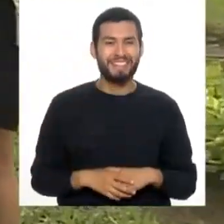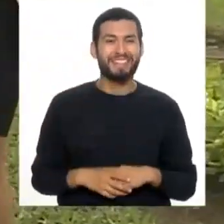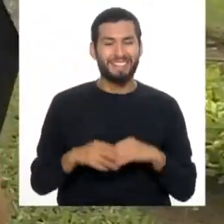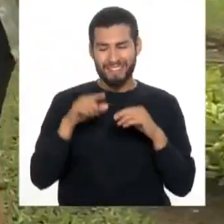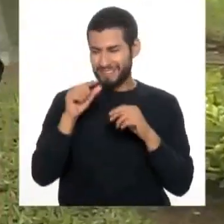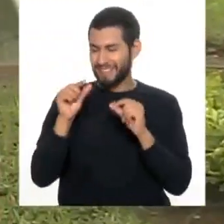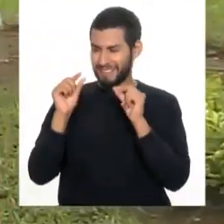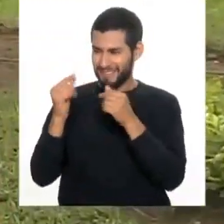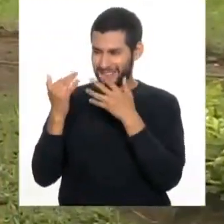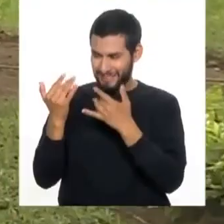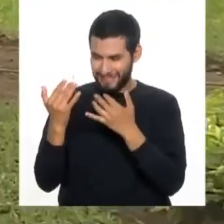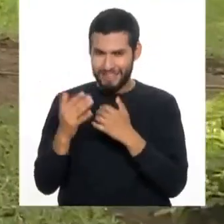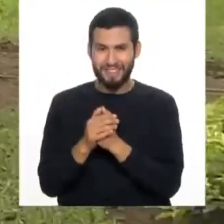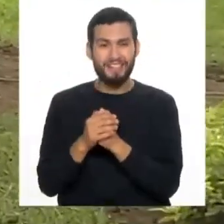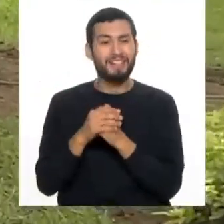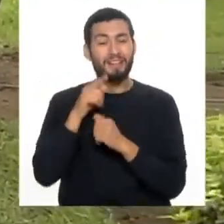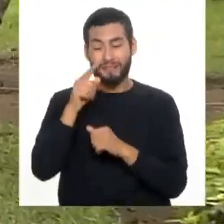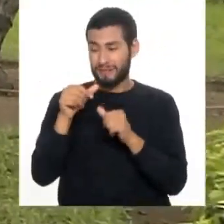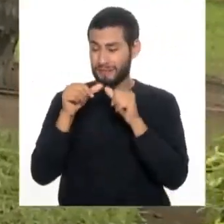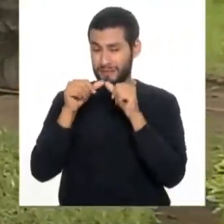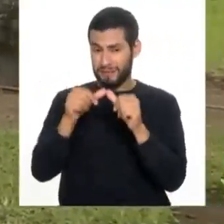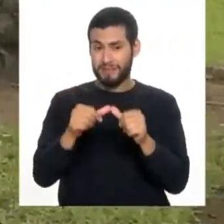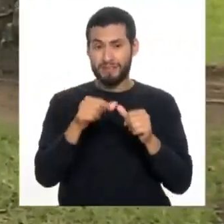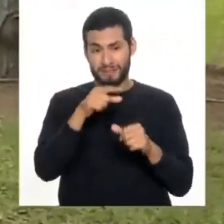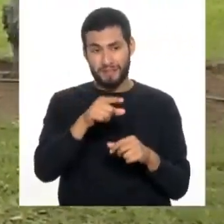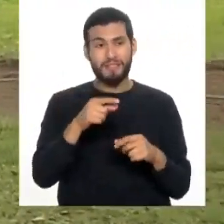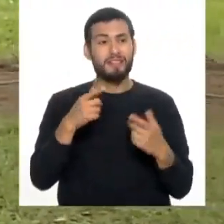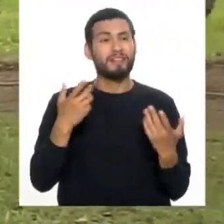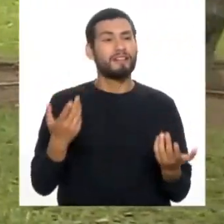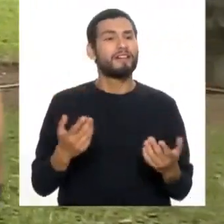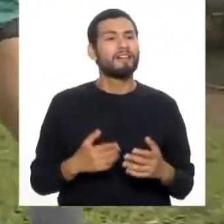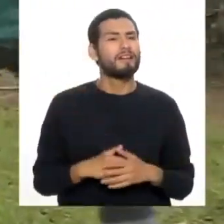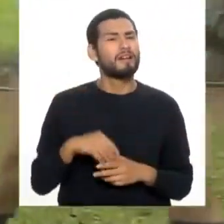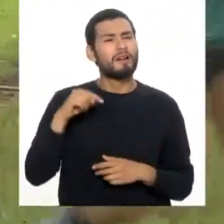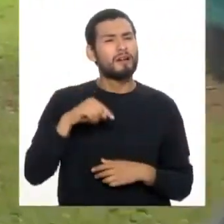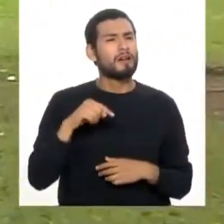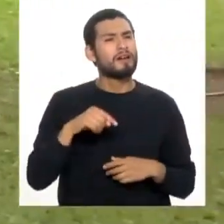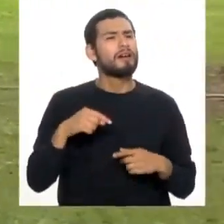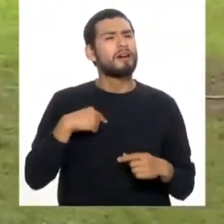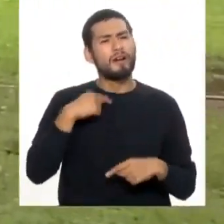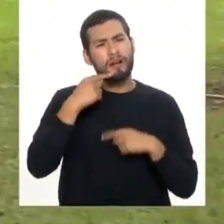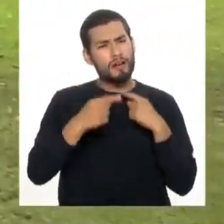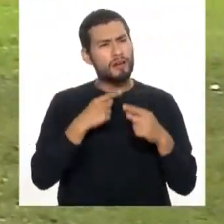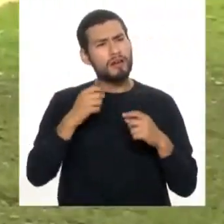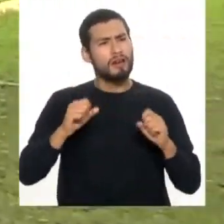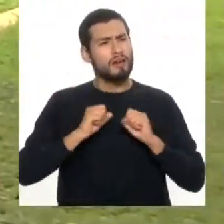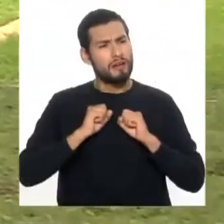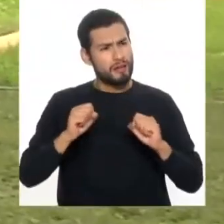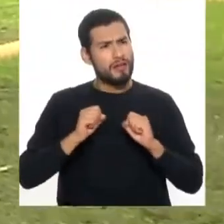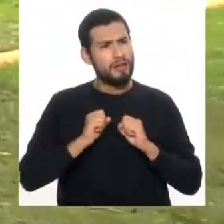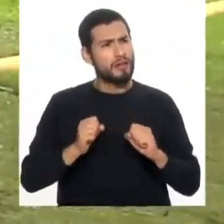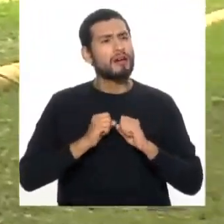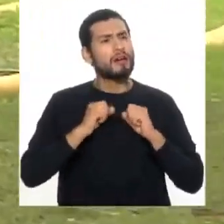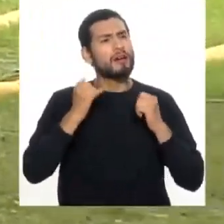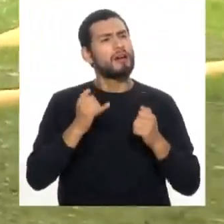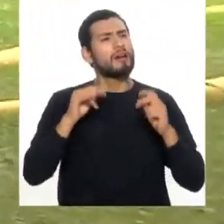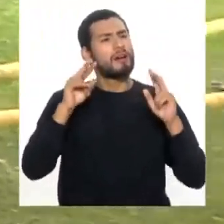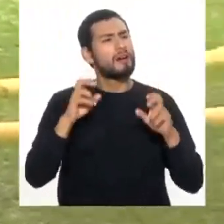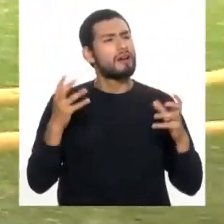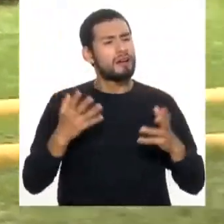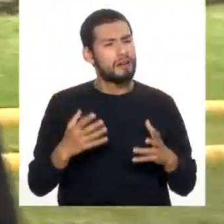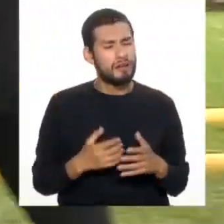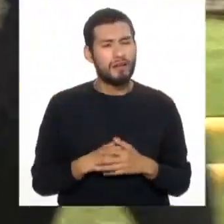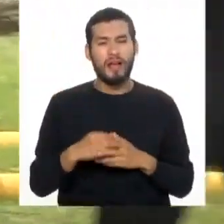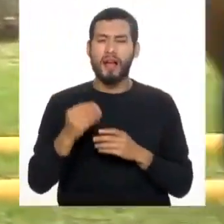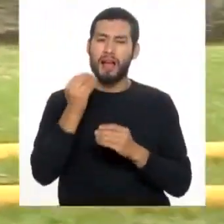Espérame un ratito mientras tú continúas con la rutina. Porque ya que hemos hablado de los ejercicios, ahora toca hablar de